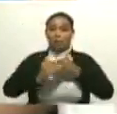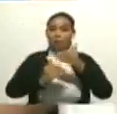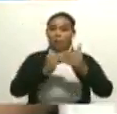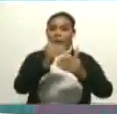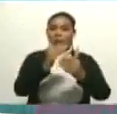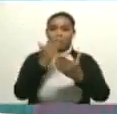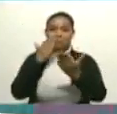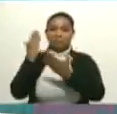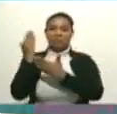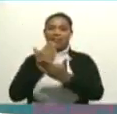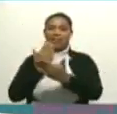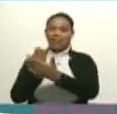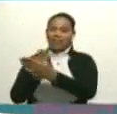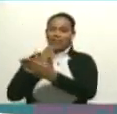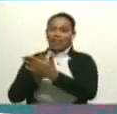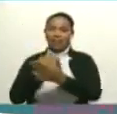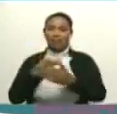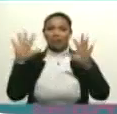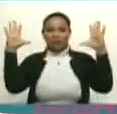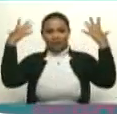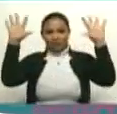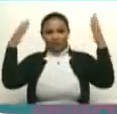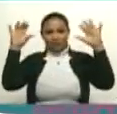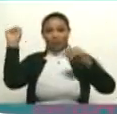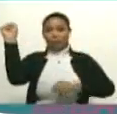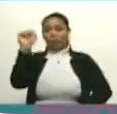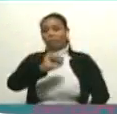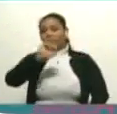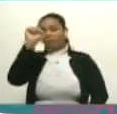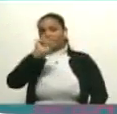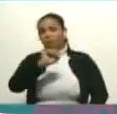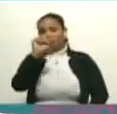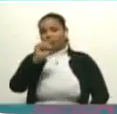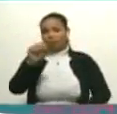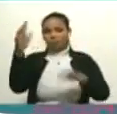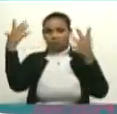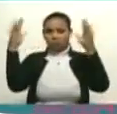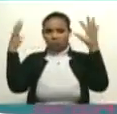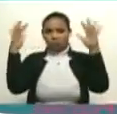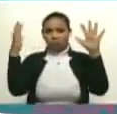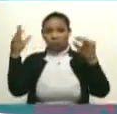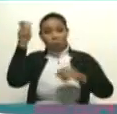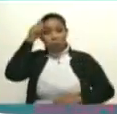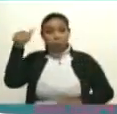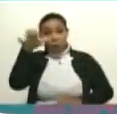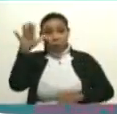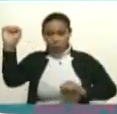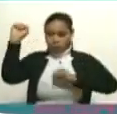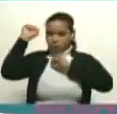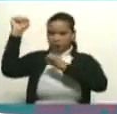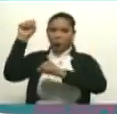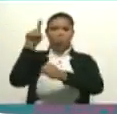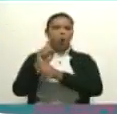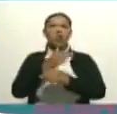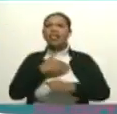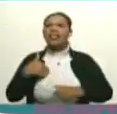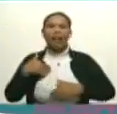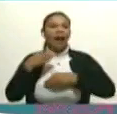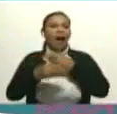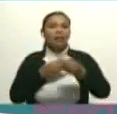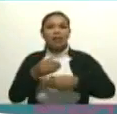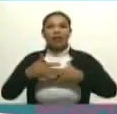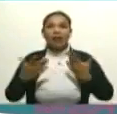presidente. Gracias Costa, vale. Así es. Un pueblo heroico que lo único que aspira es la paz.